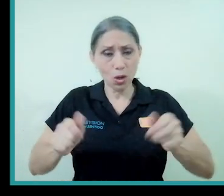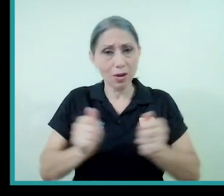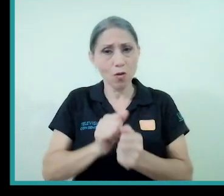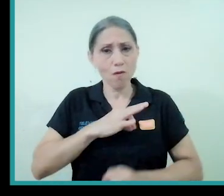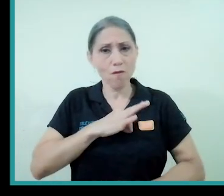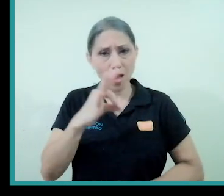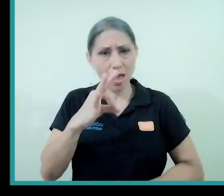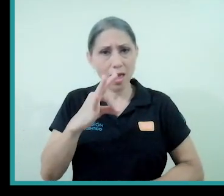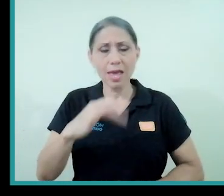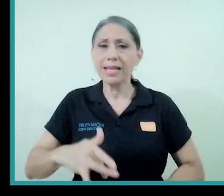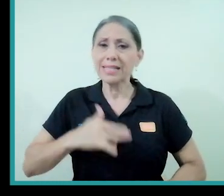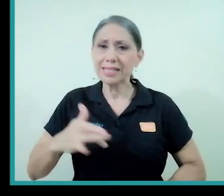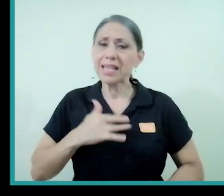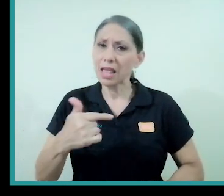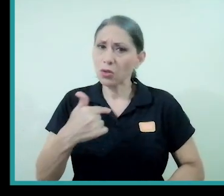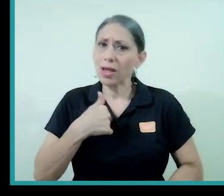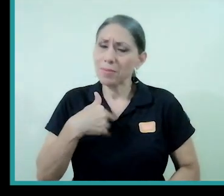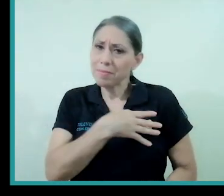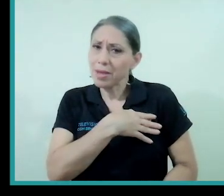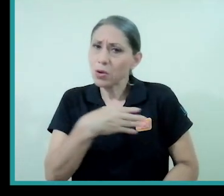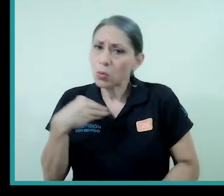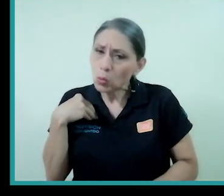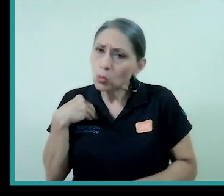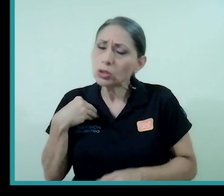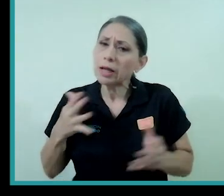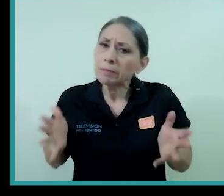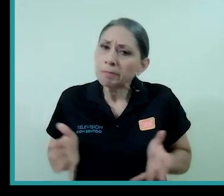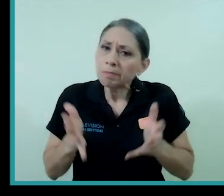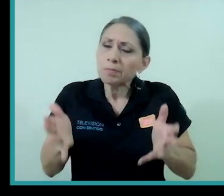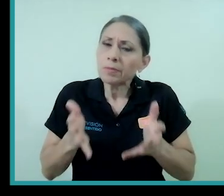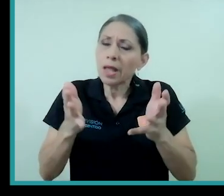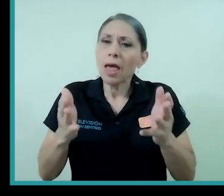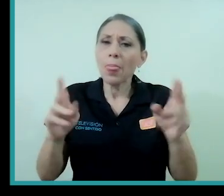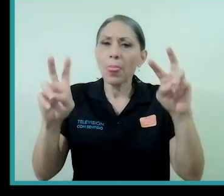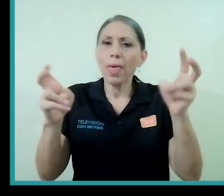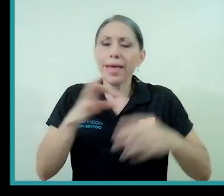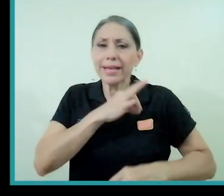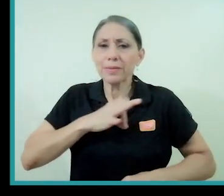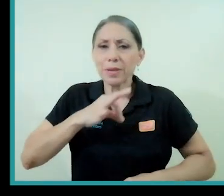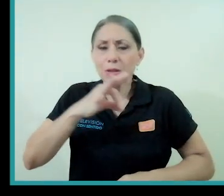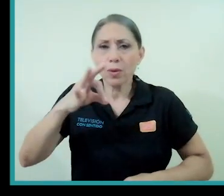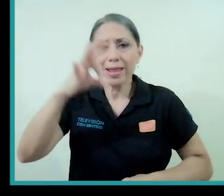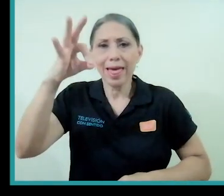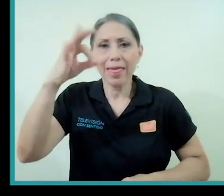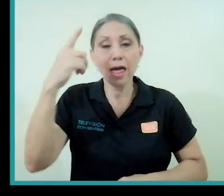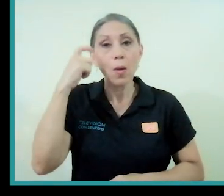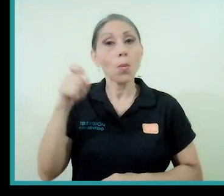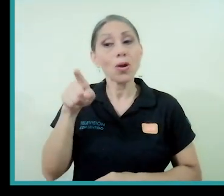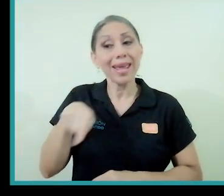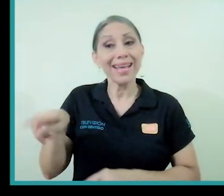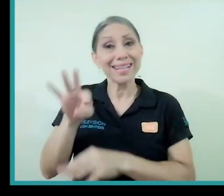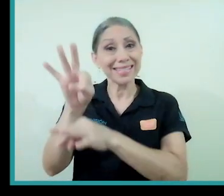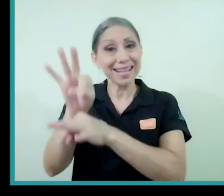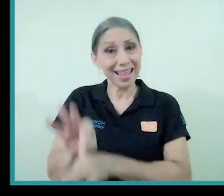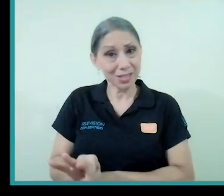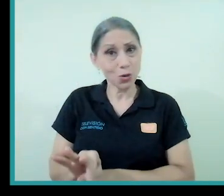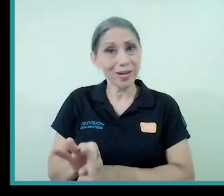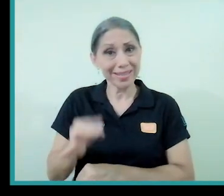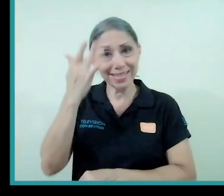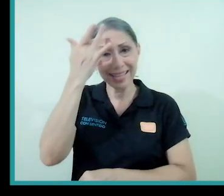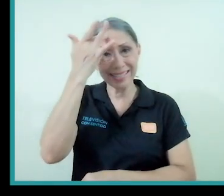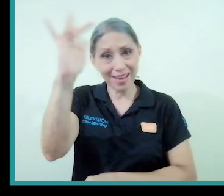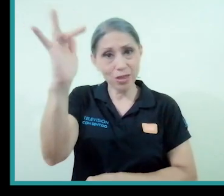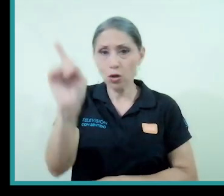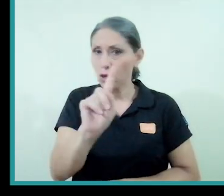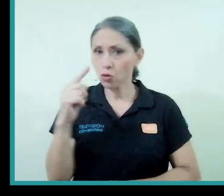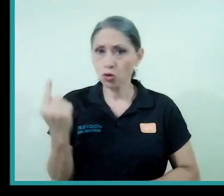me siento una persona que le gusta cultivar la espiritualidad porque me parece que estas tradiciones de sabiduría no solo de la tradición